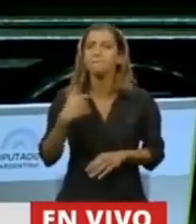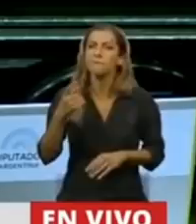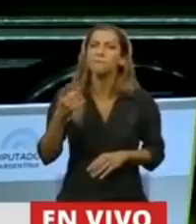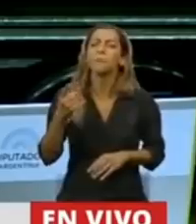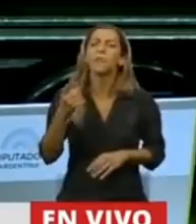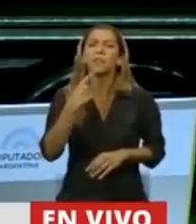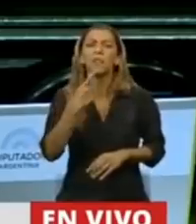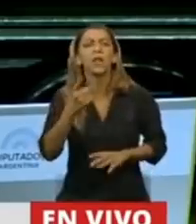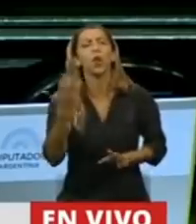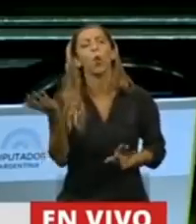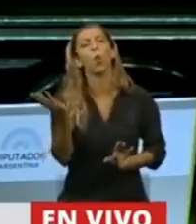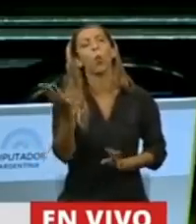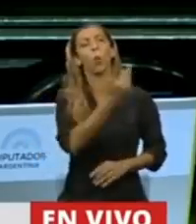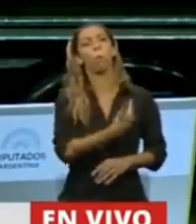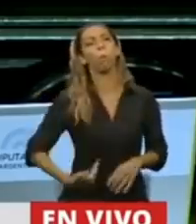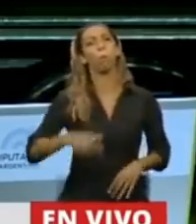pandemia.